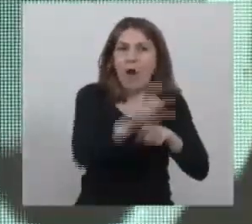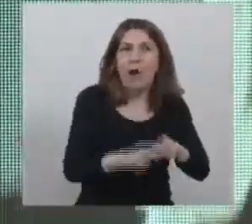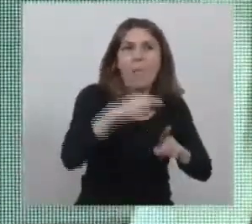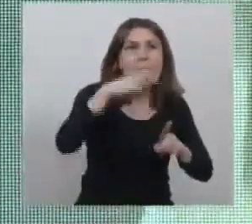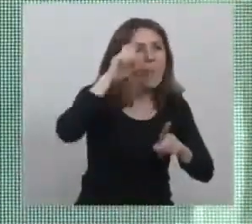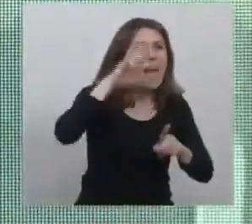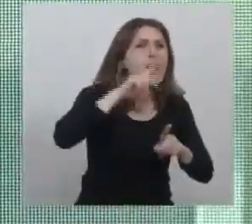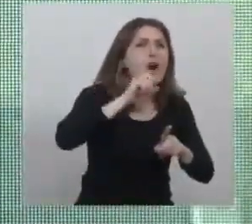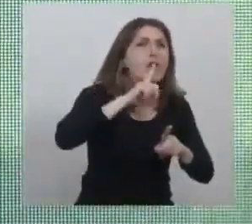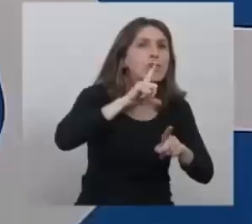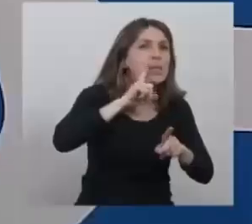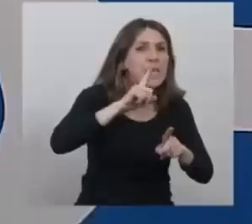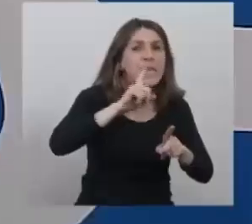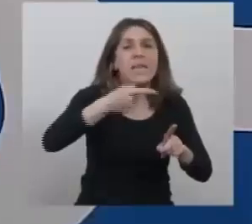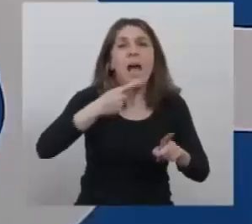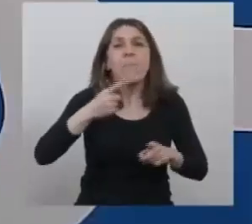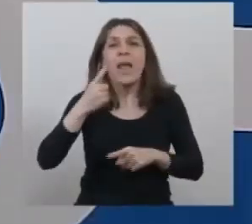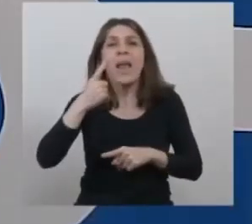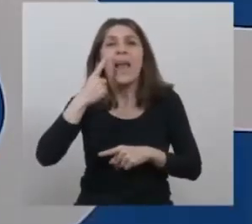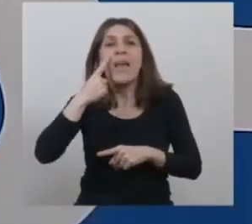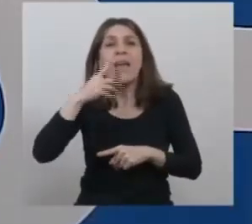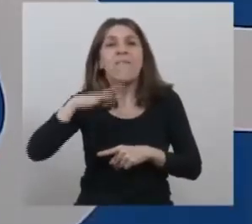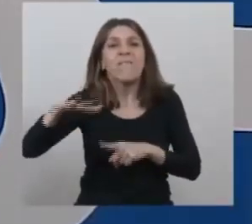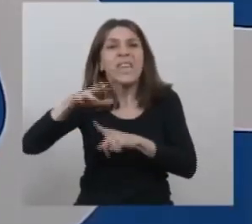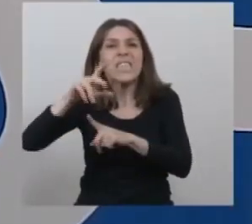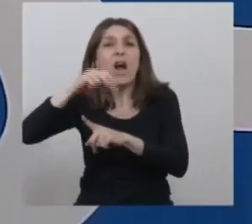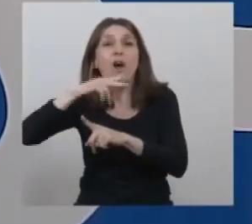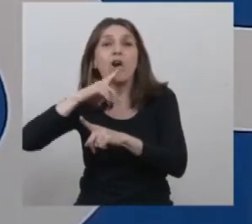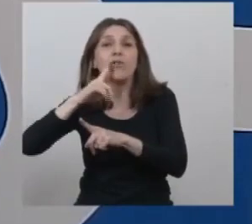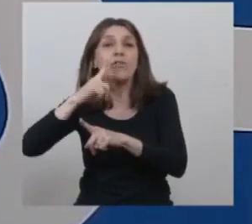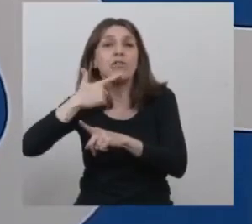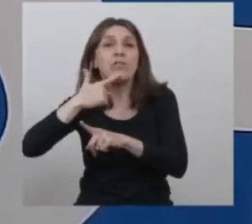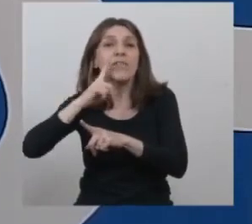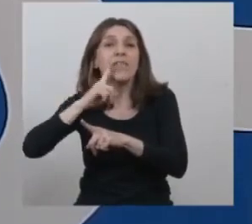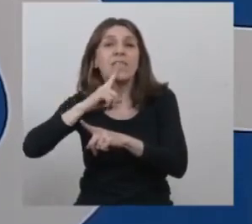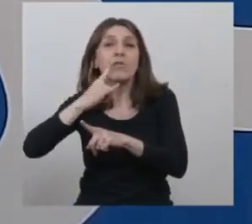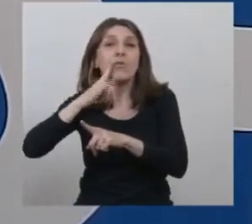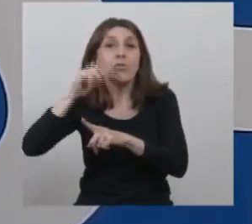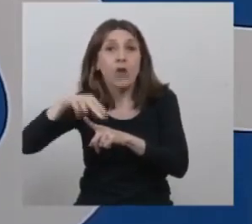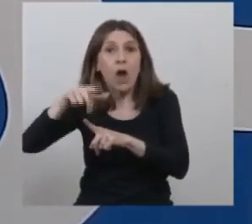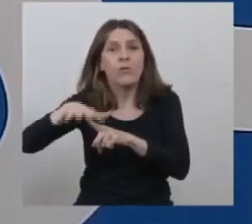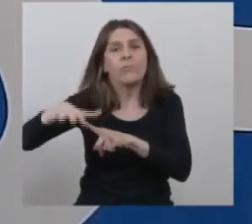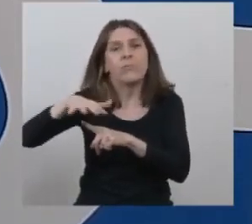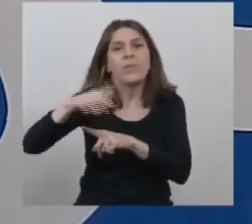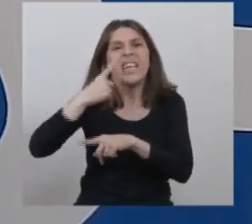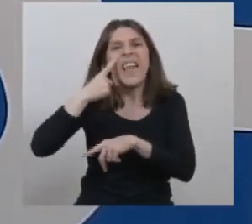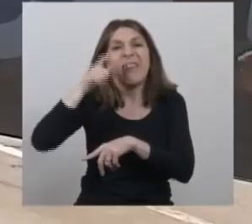Y en la localidad de Villa Constitución, el intendente Jorge Berti.